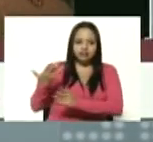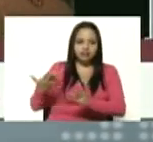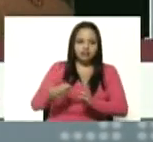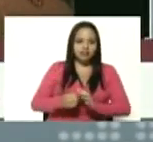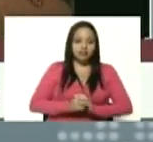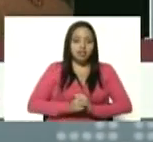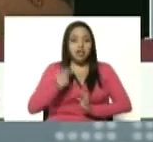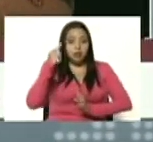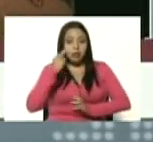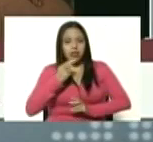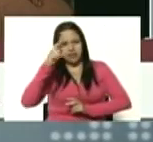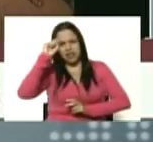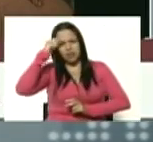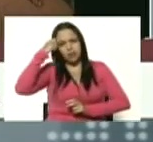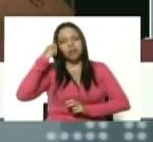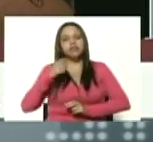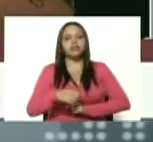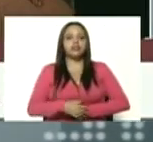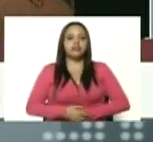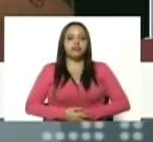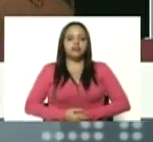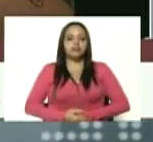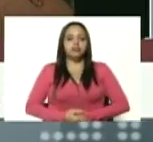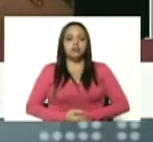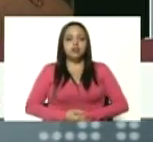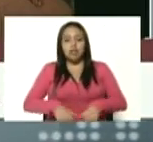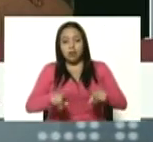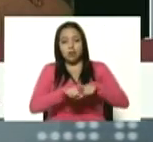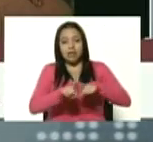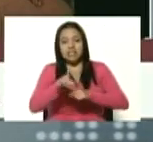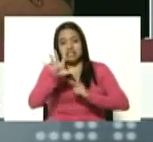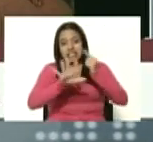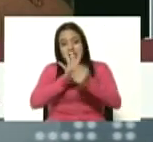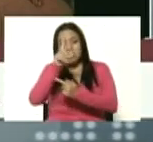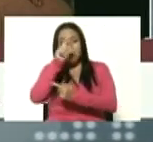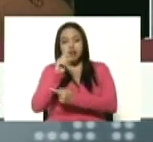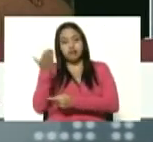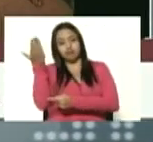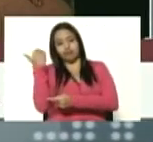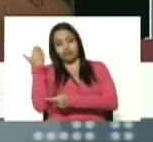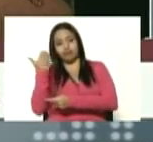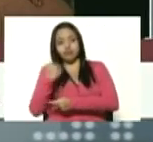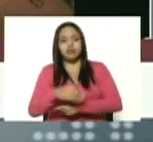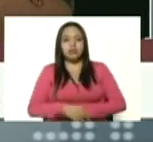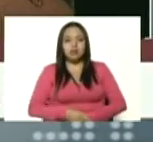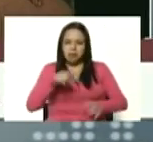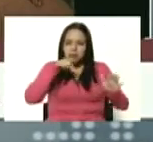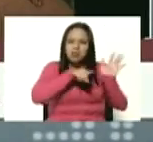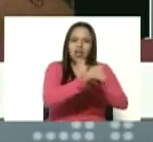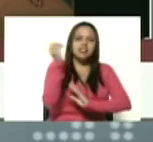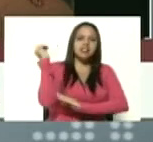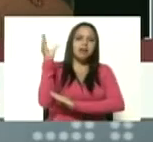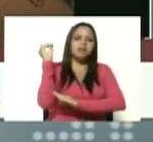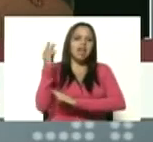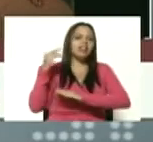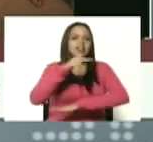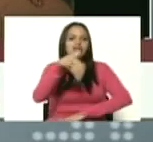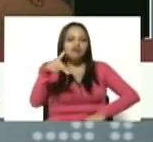Bolívar recuerde presidente que ocurrió hace 5 años apenas cuando entraron a la asamblea nacional